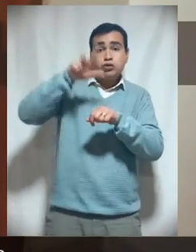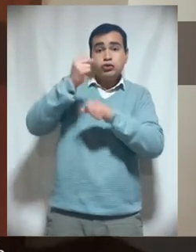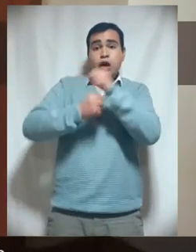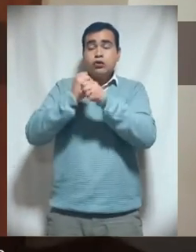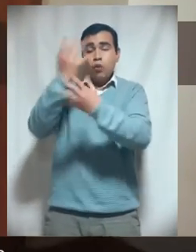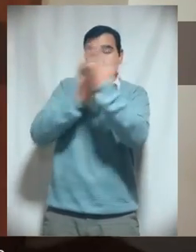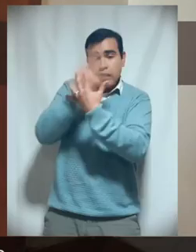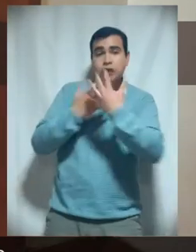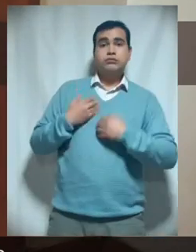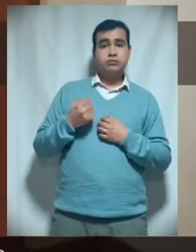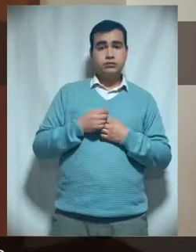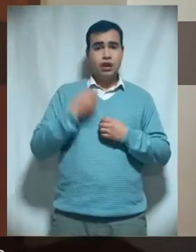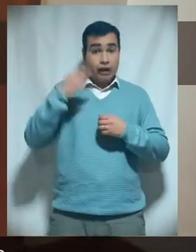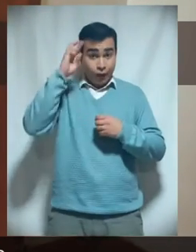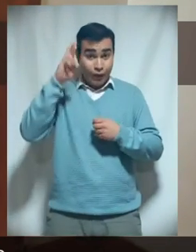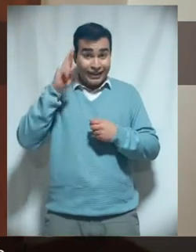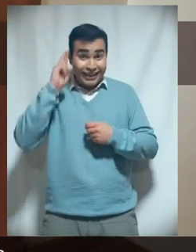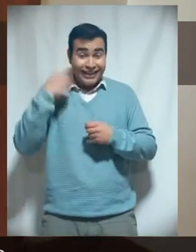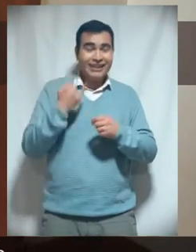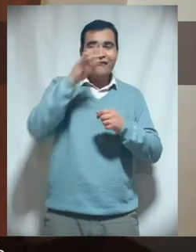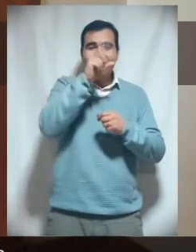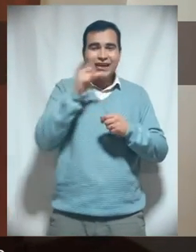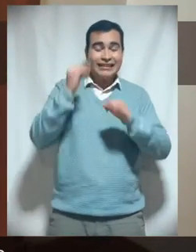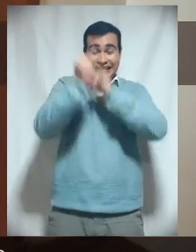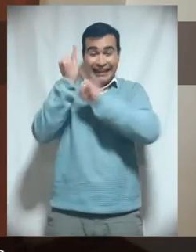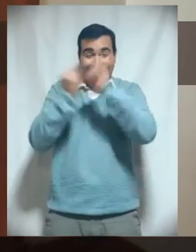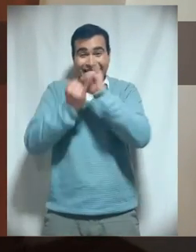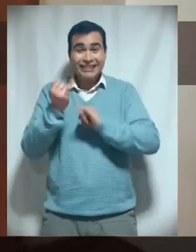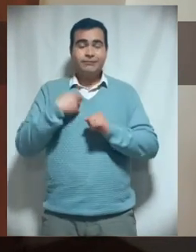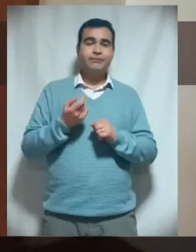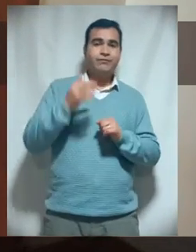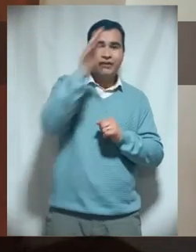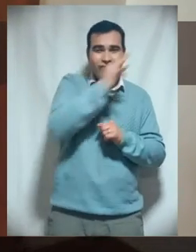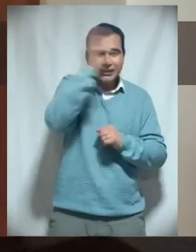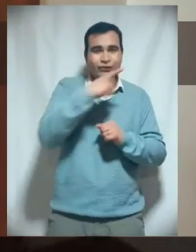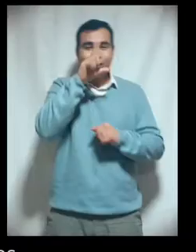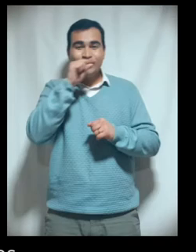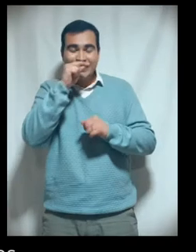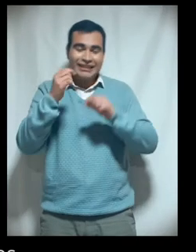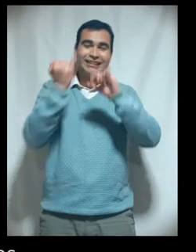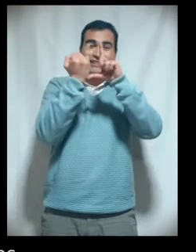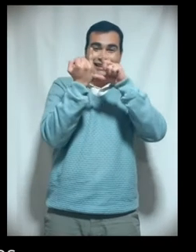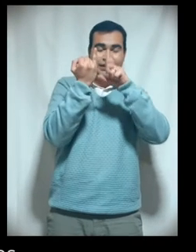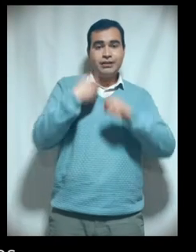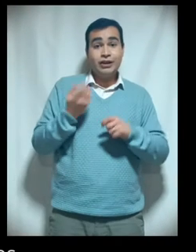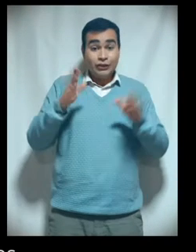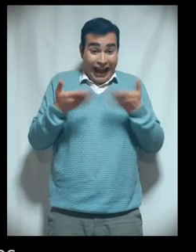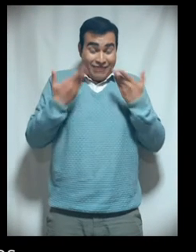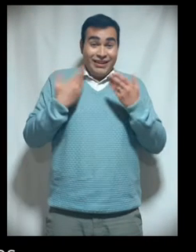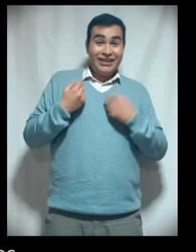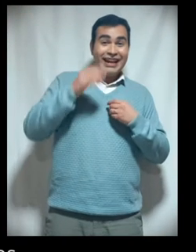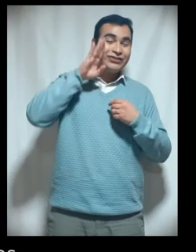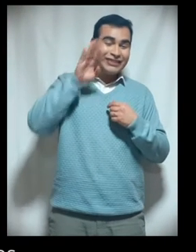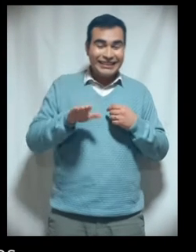tutora. Y recuerda, las bases se encuentran en nuestra página web y en nuestras redes sociales. Fomentemos el desarrollo